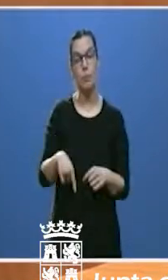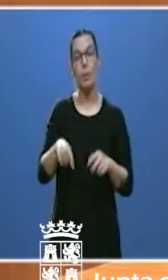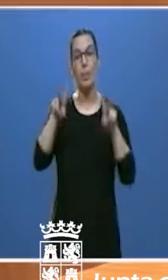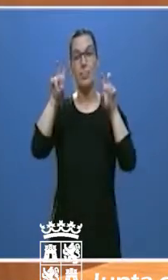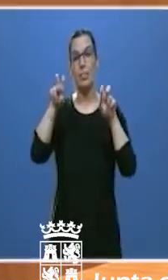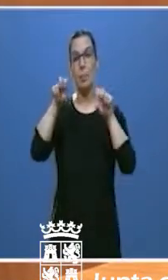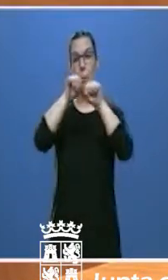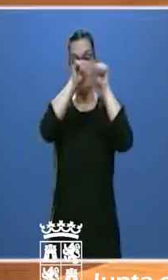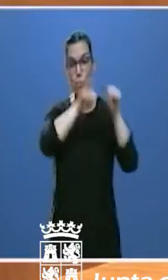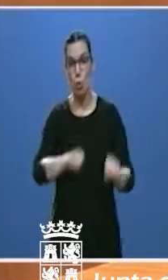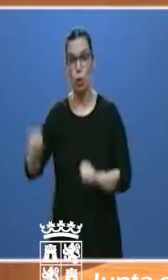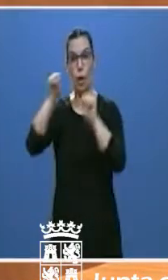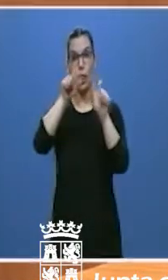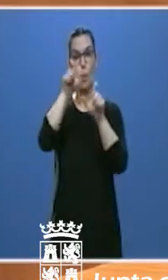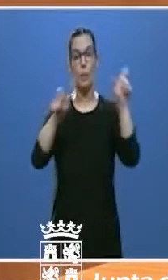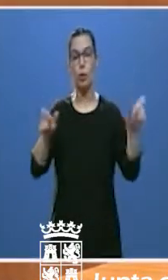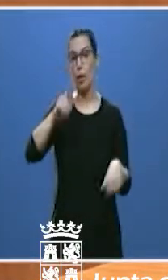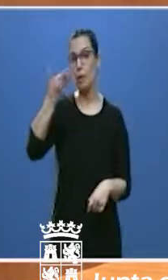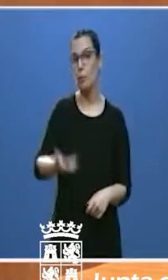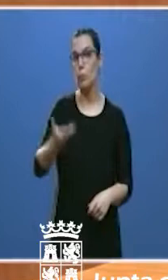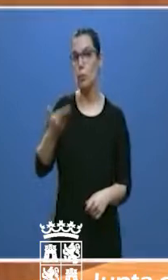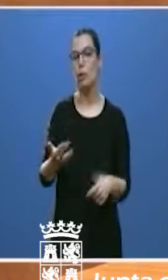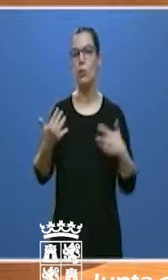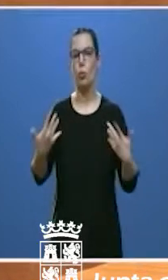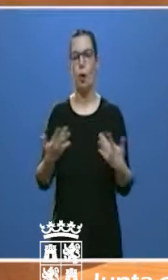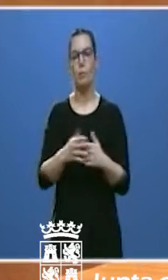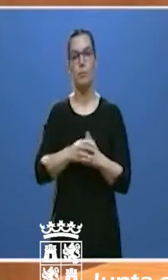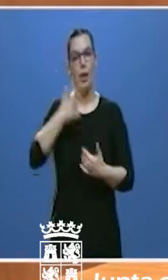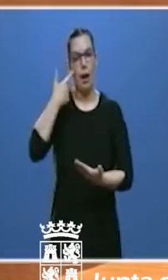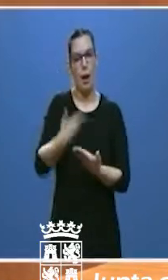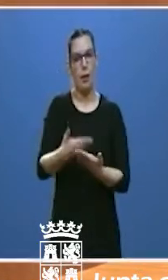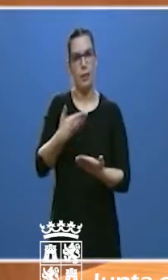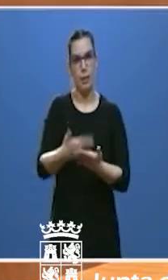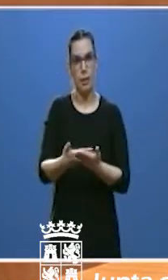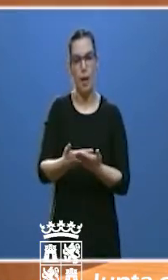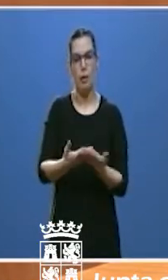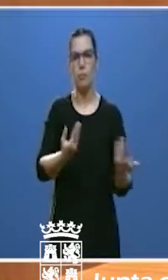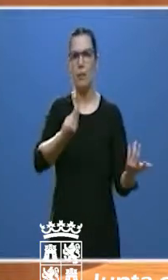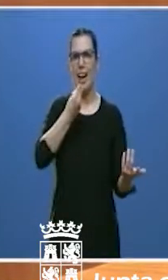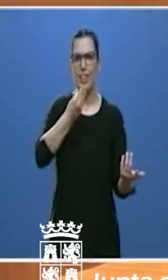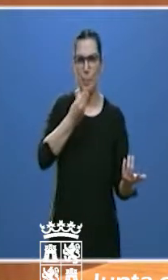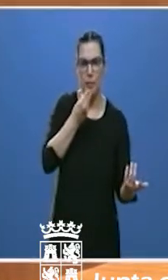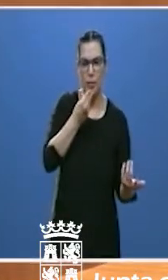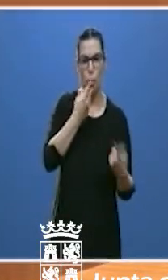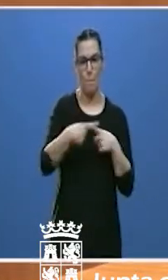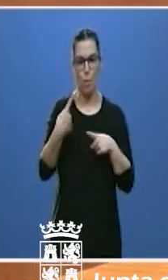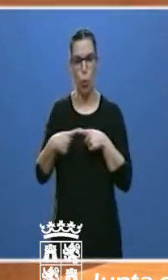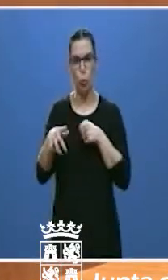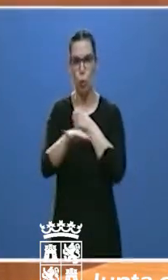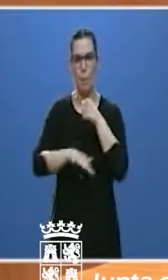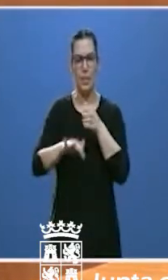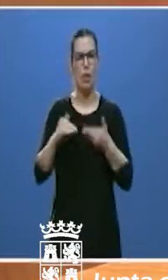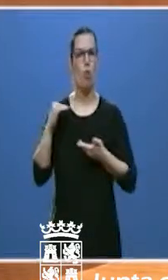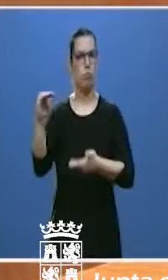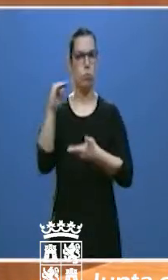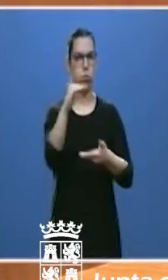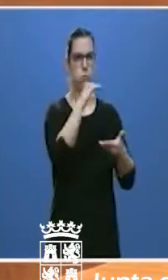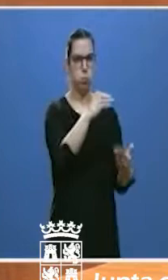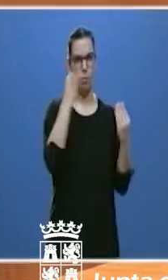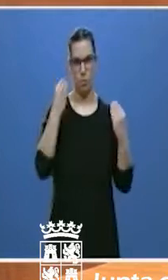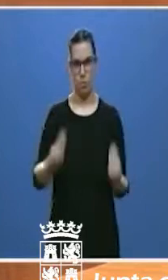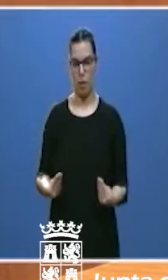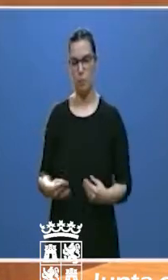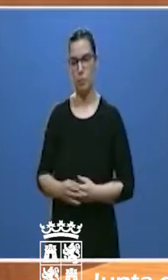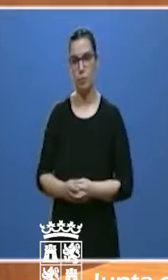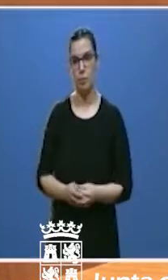personas consiste en garantizar el abastecimiento a los alimentos y a los productos básicos. Estamos